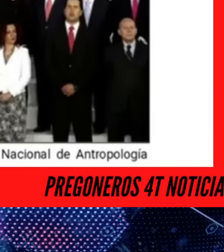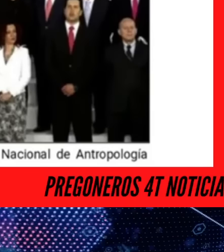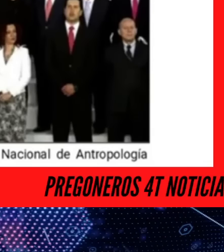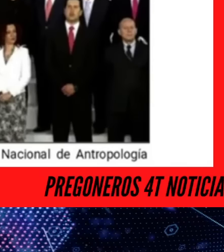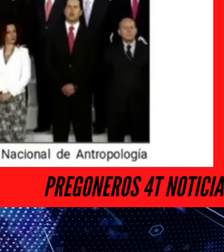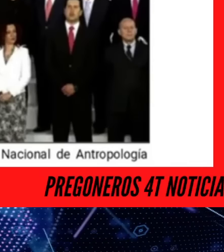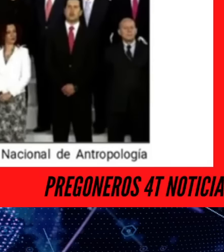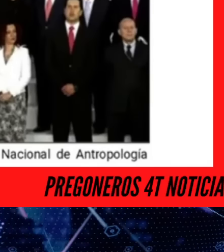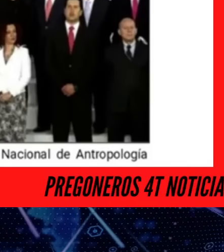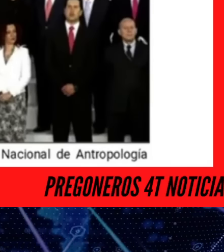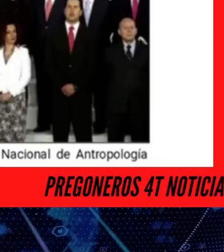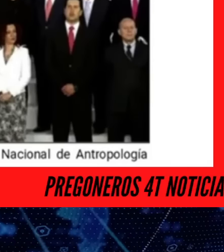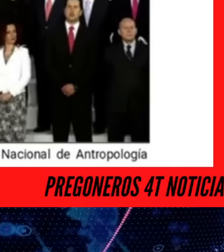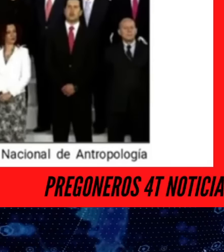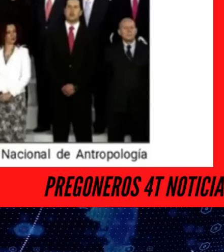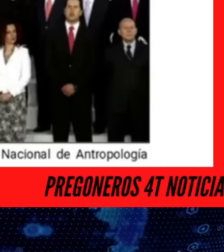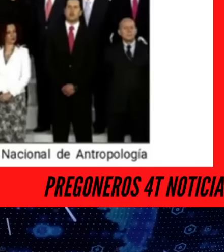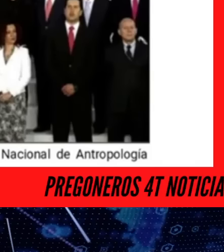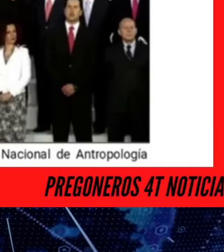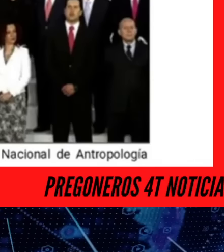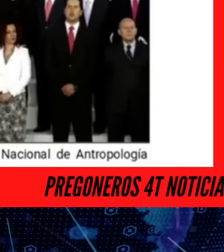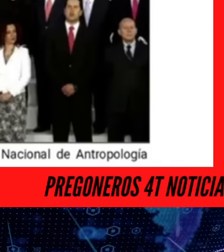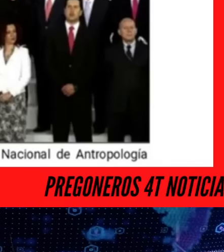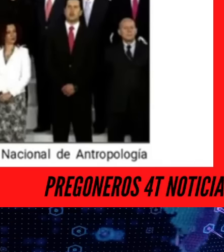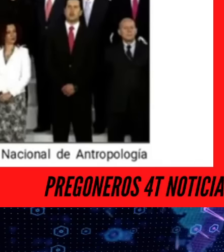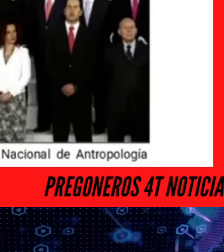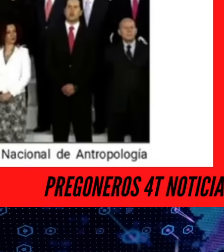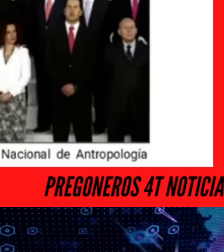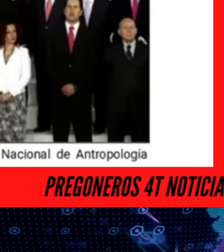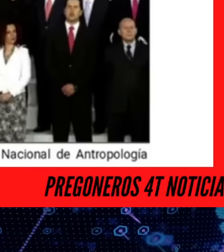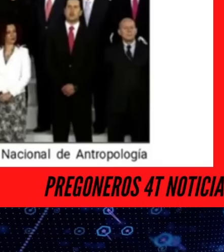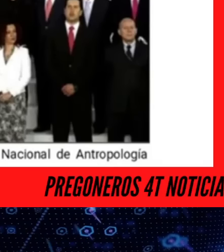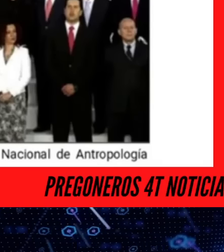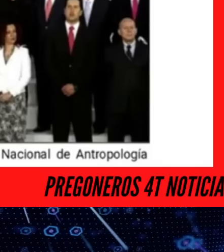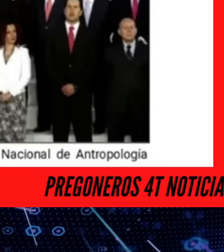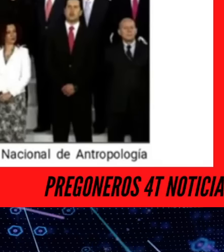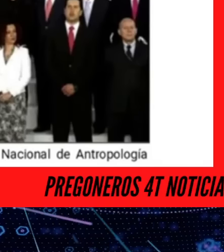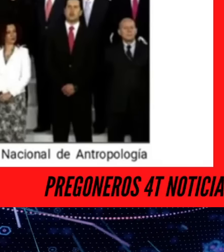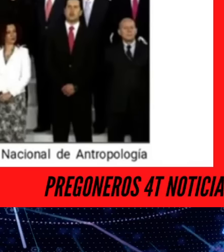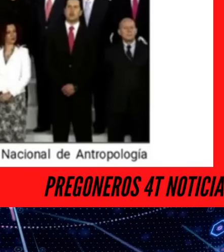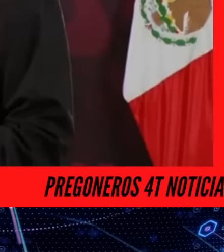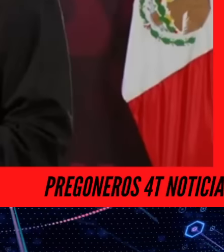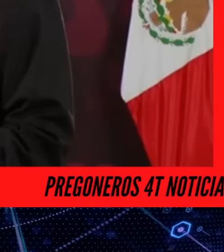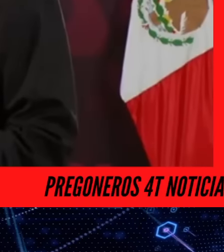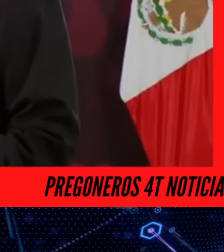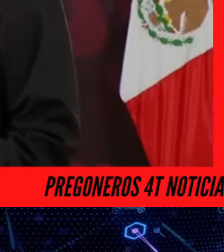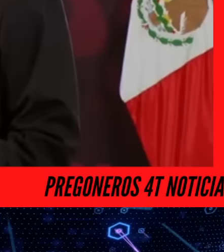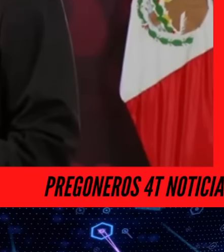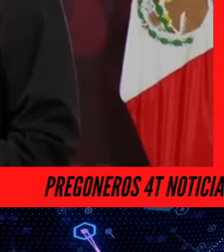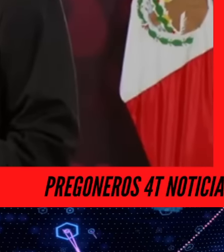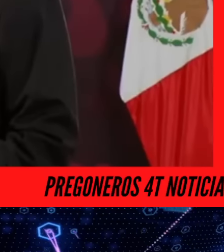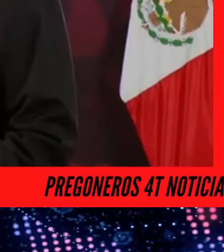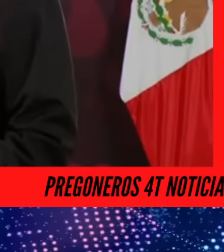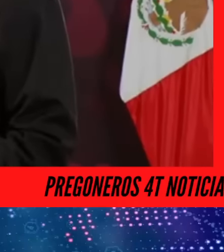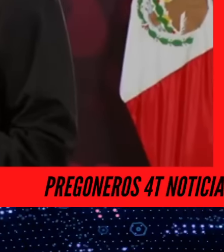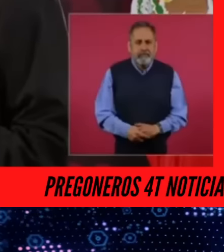presidente en curso se los ordenó. Obviamente, mediante dinero a cambio.